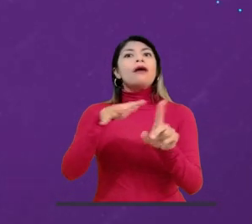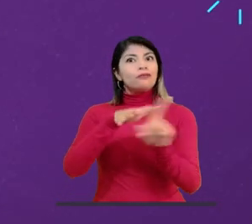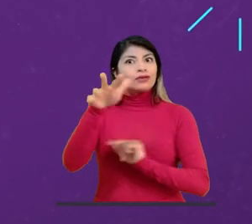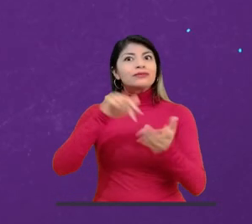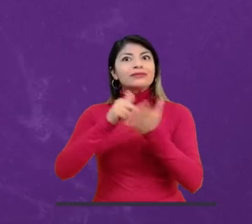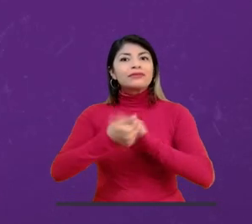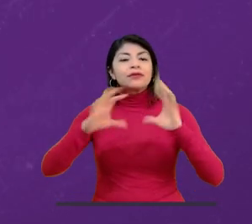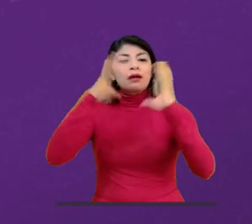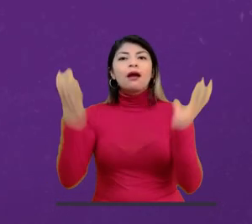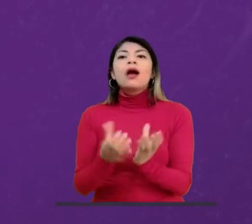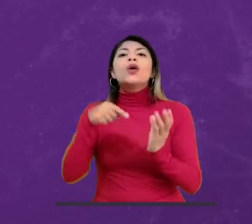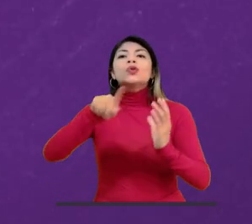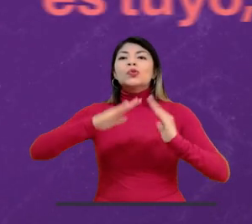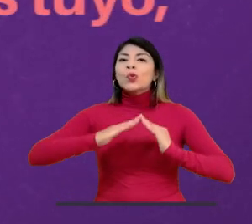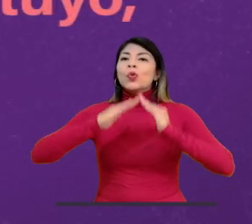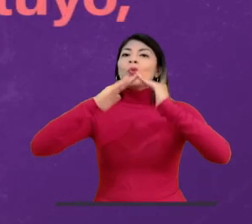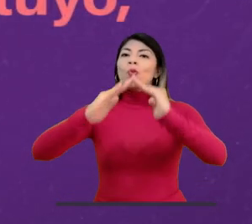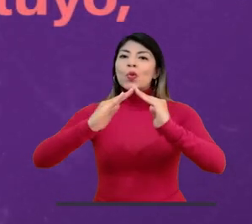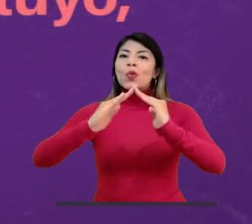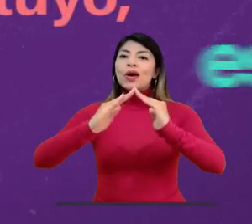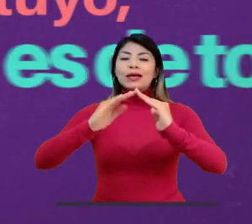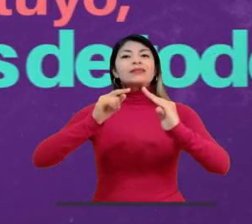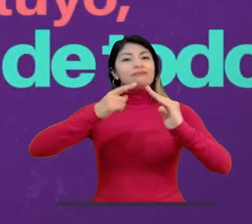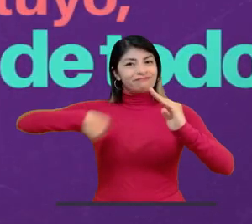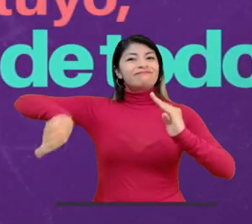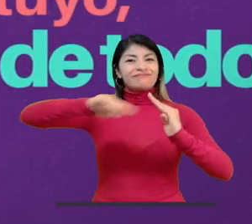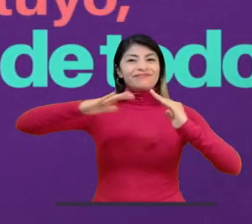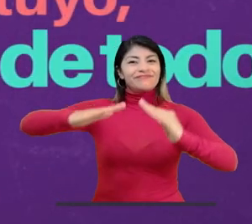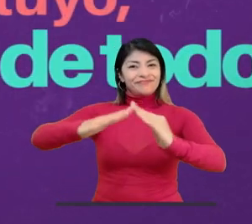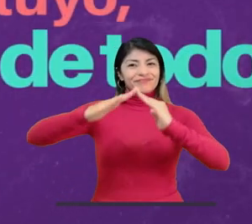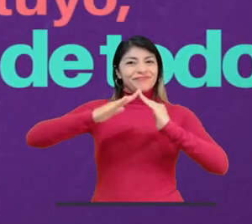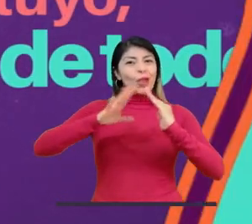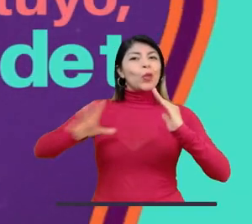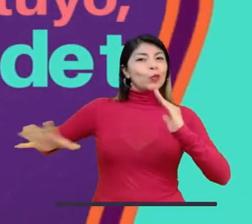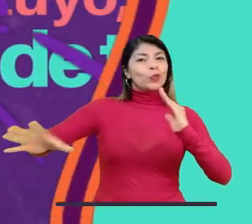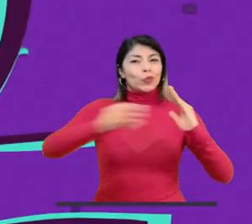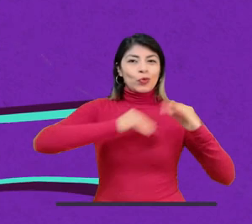ti, porque este planeta es tu casa, es tuyo, es de todos.